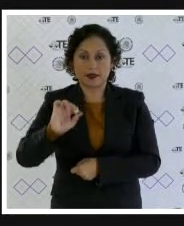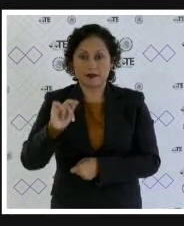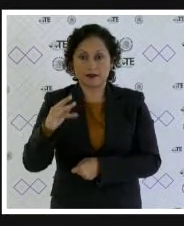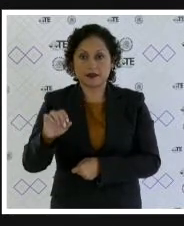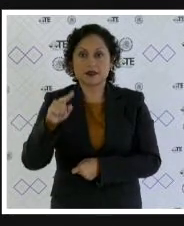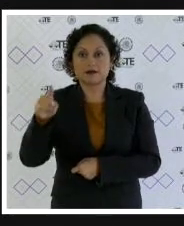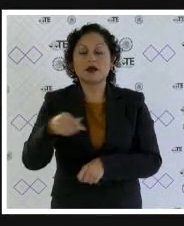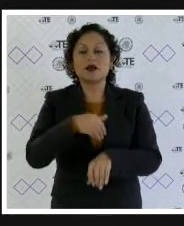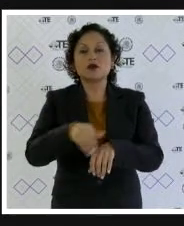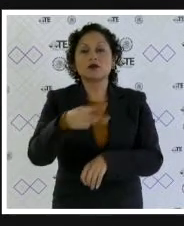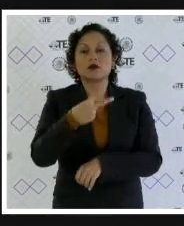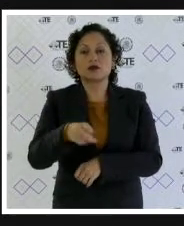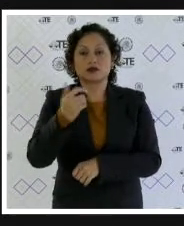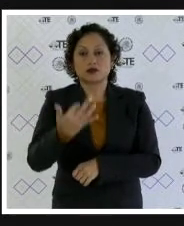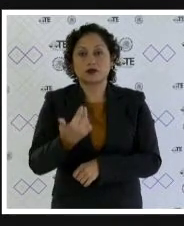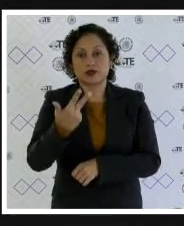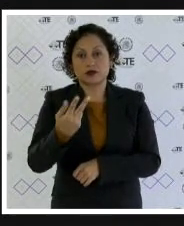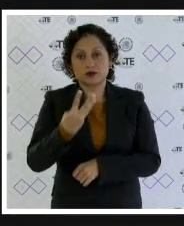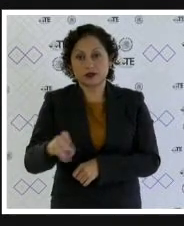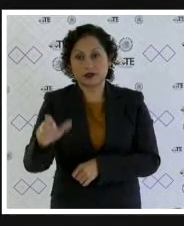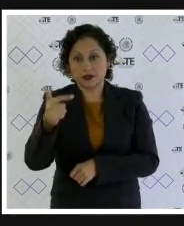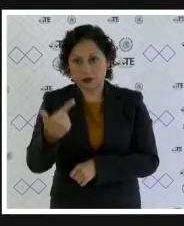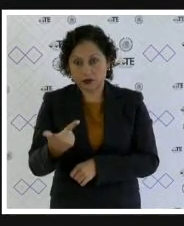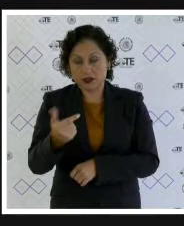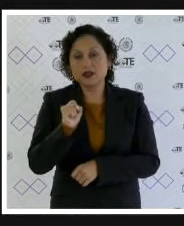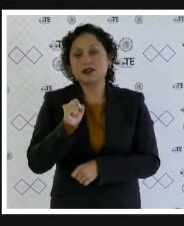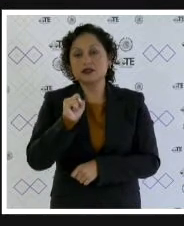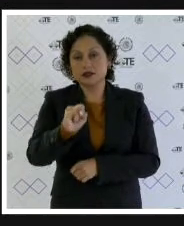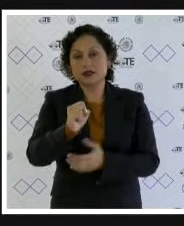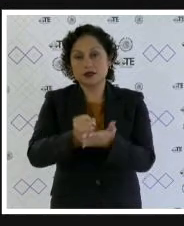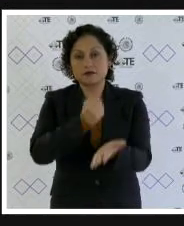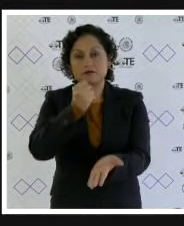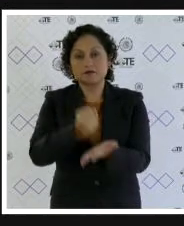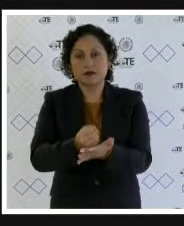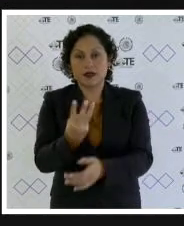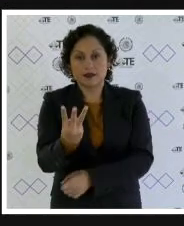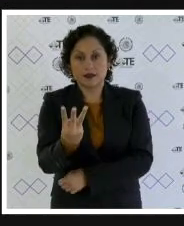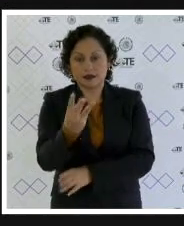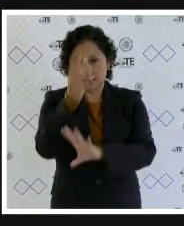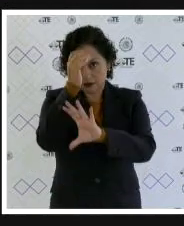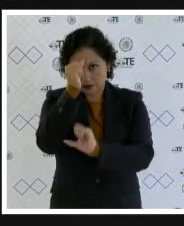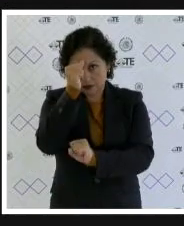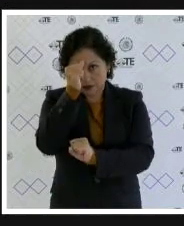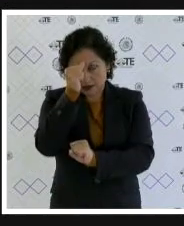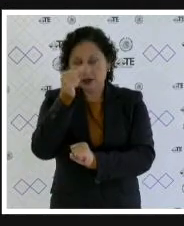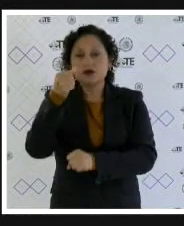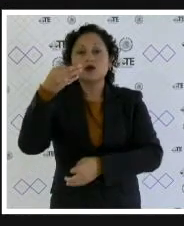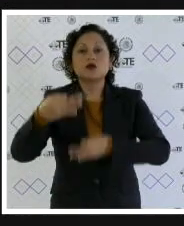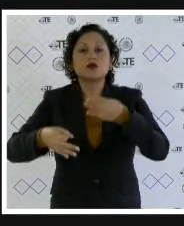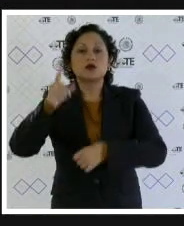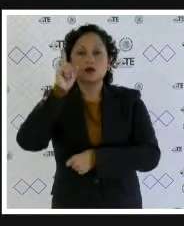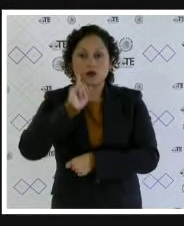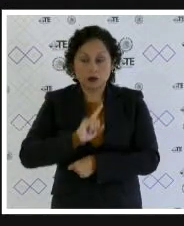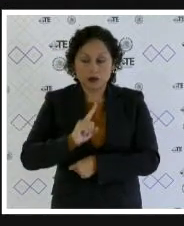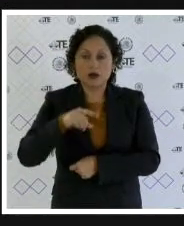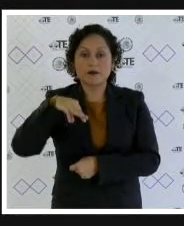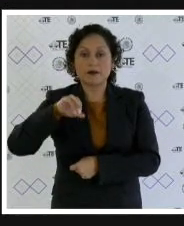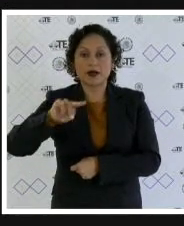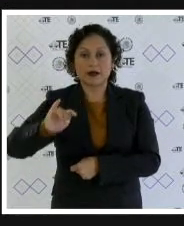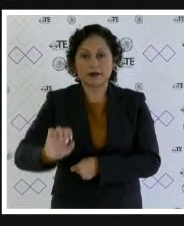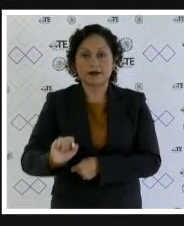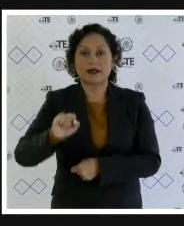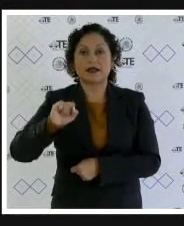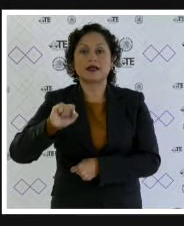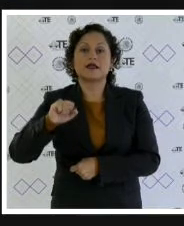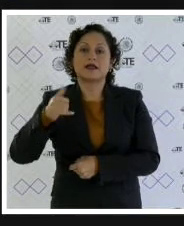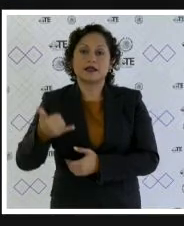doscientos cincuenta y ocho y trescientos siete ha sido aprobado por mayoría de tres votos a favor de las magistradas Marta Alejandra Chávez Camarena y Marta